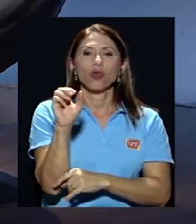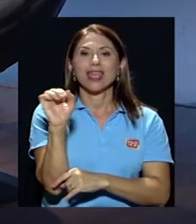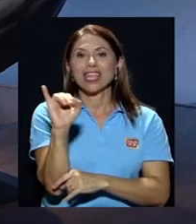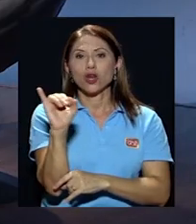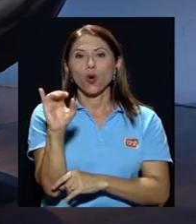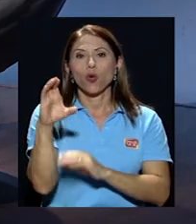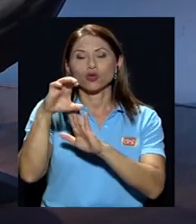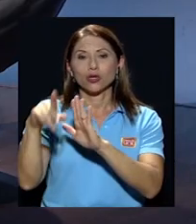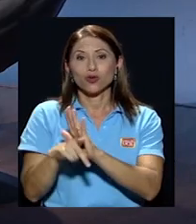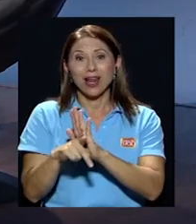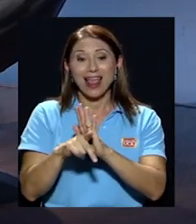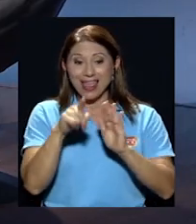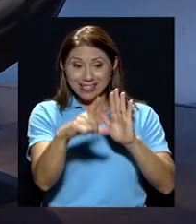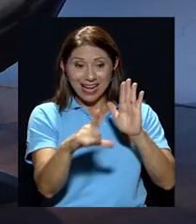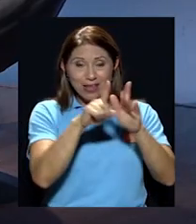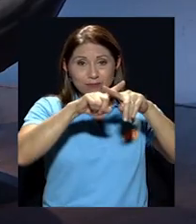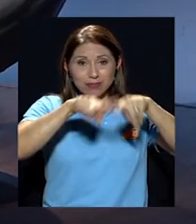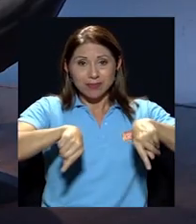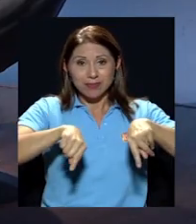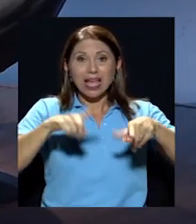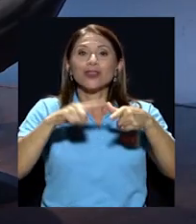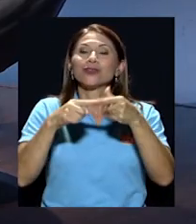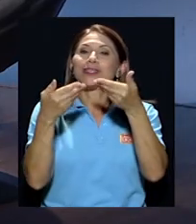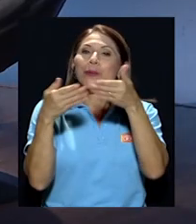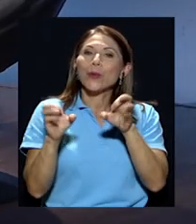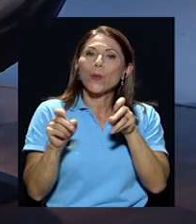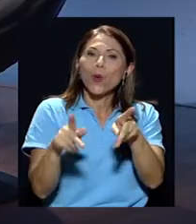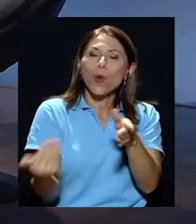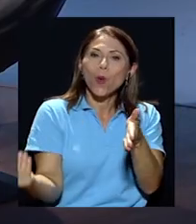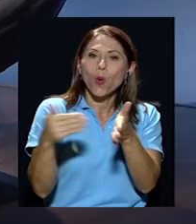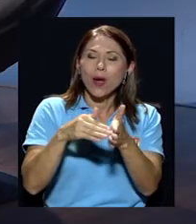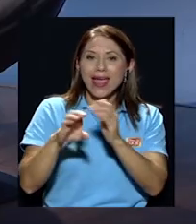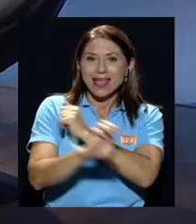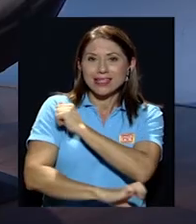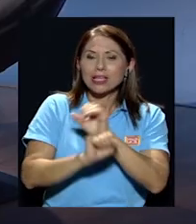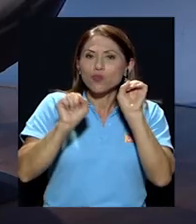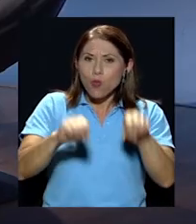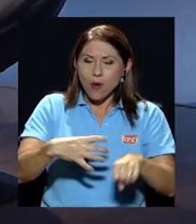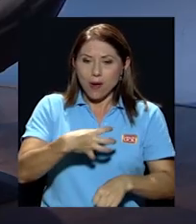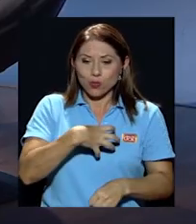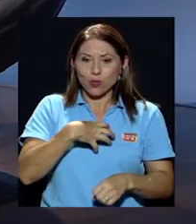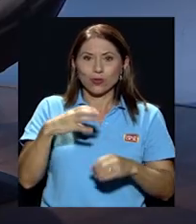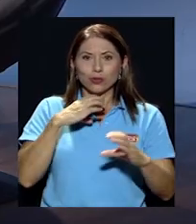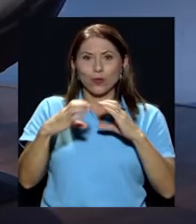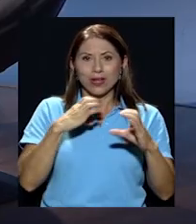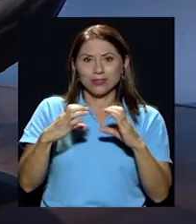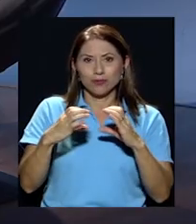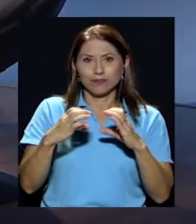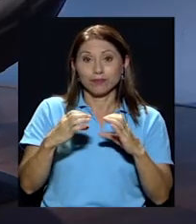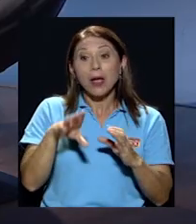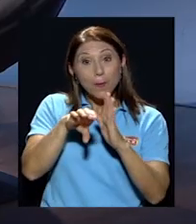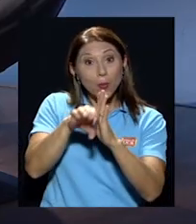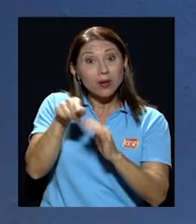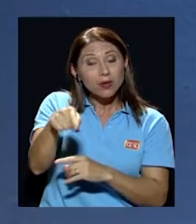eliminó la ley y se volvió a abrir el portillo de que los extranjeros puedan ser dueños de medios de comunicación así vemos por ejemplo